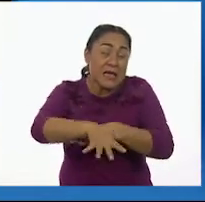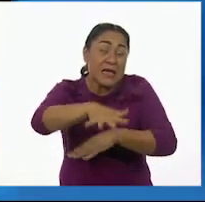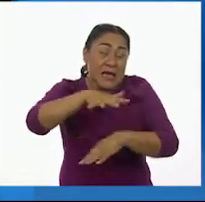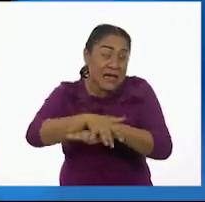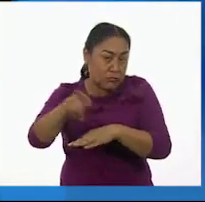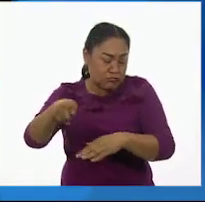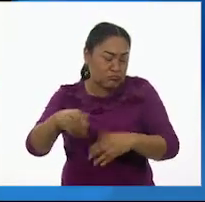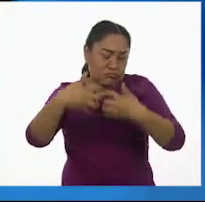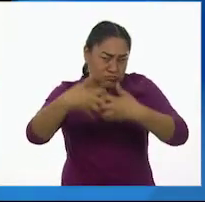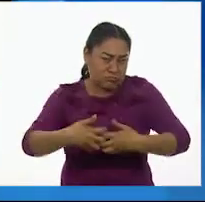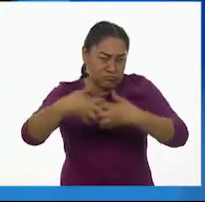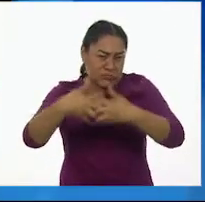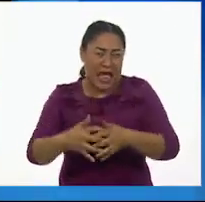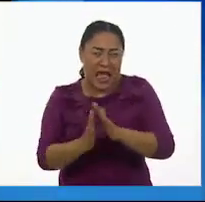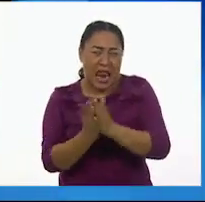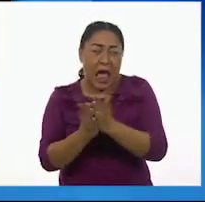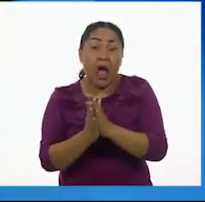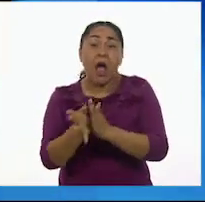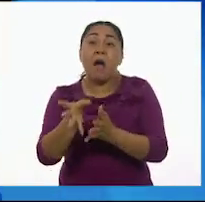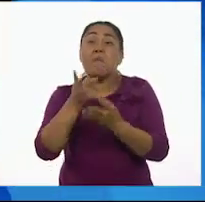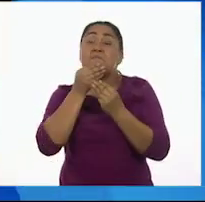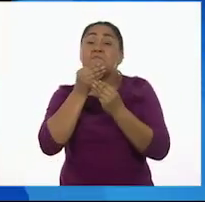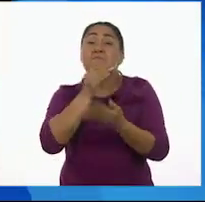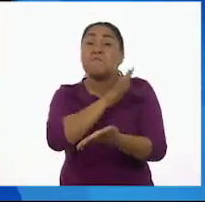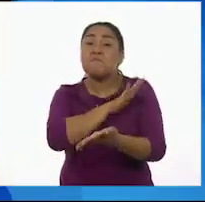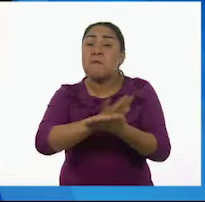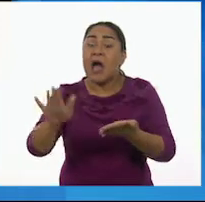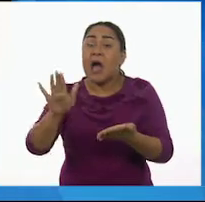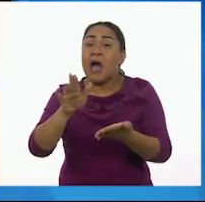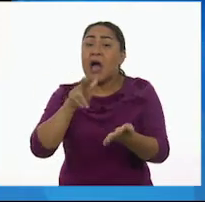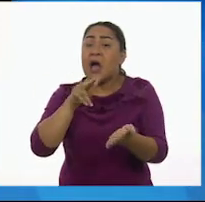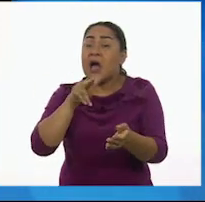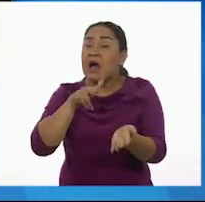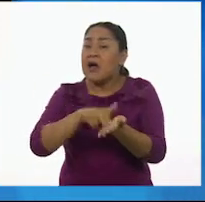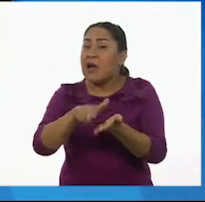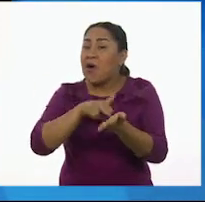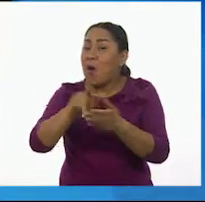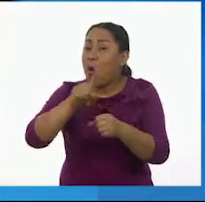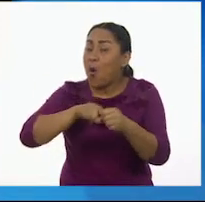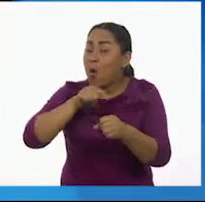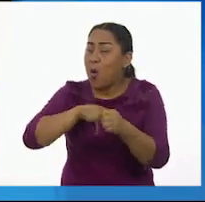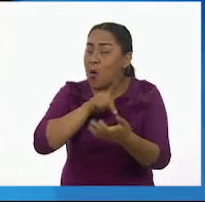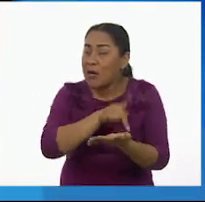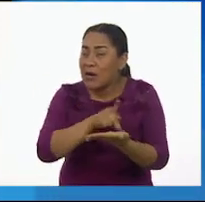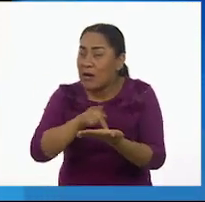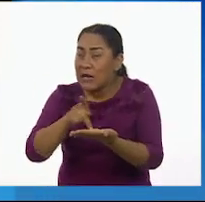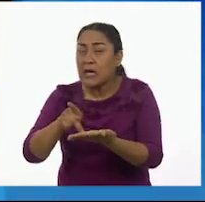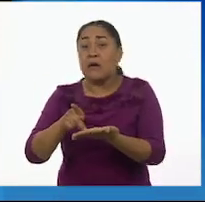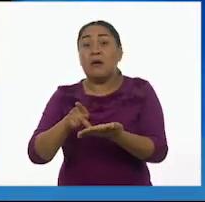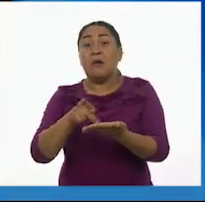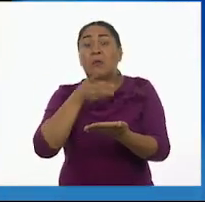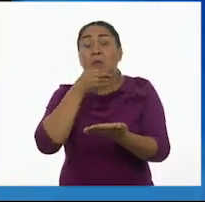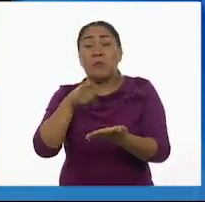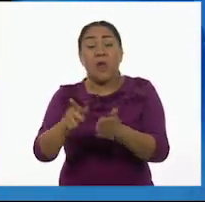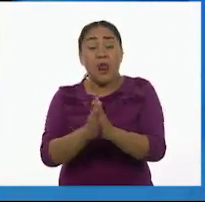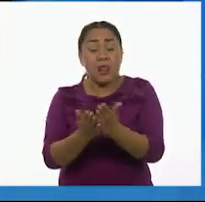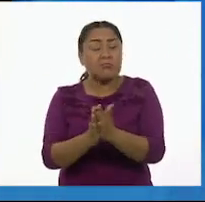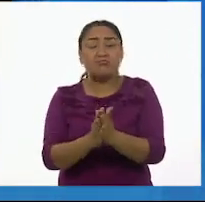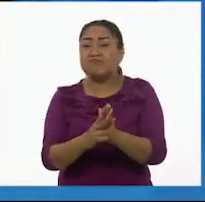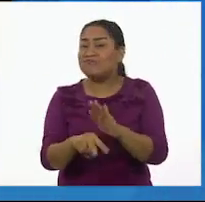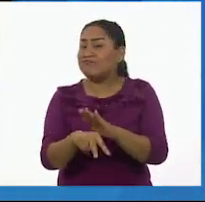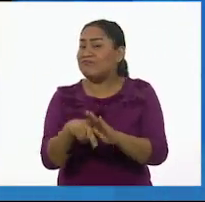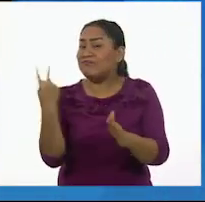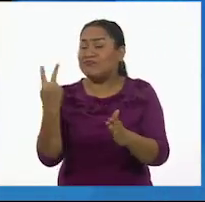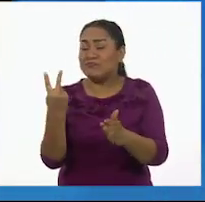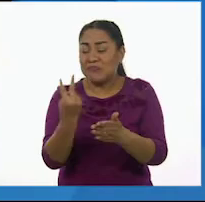libros, se les había acabado la tinta y ese libro había quedado en blanco.